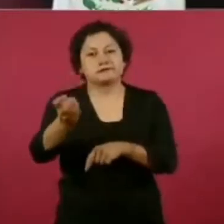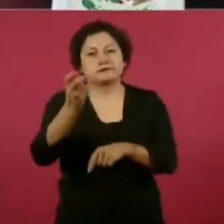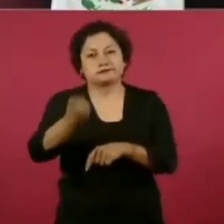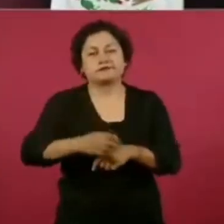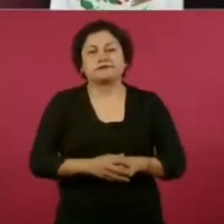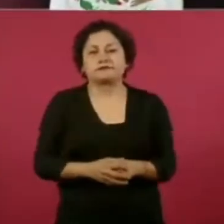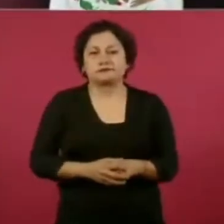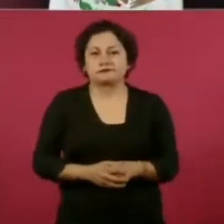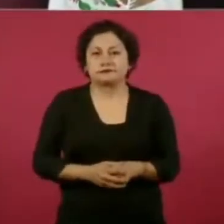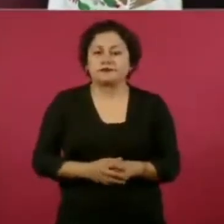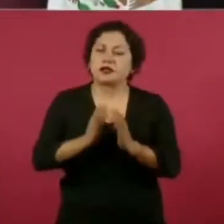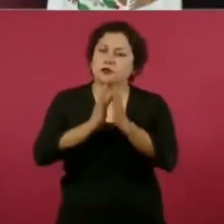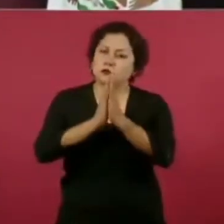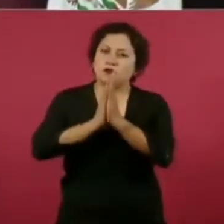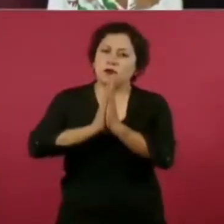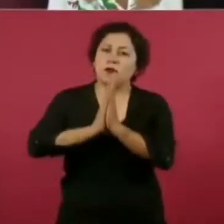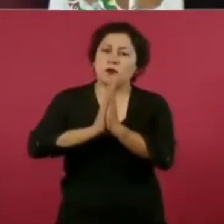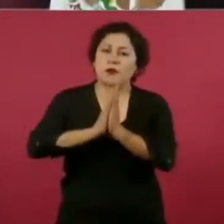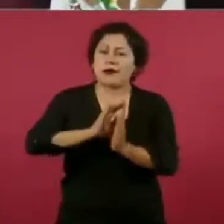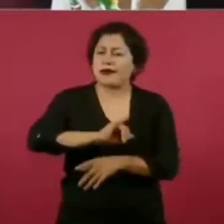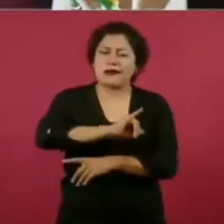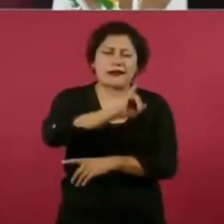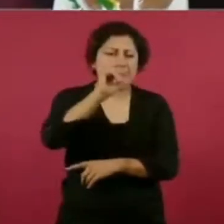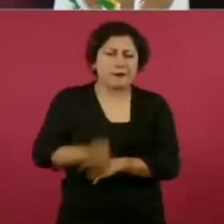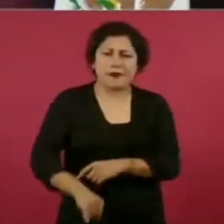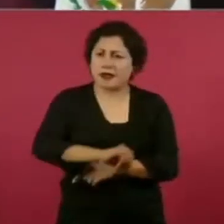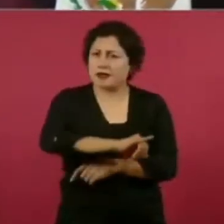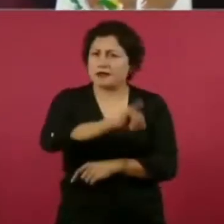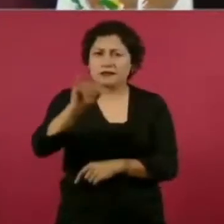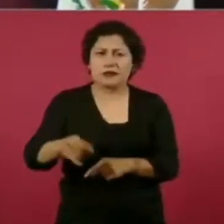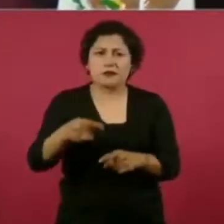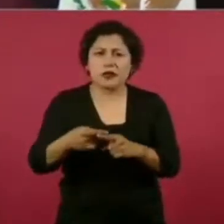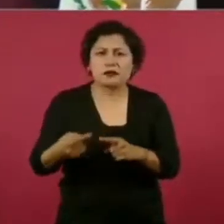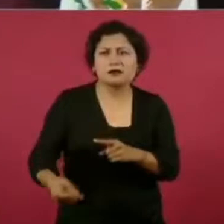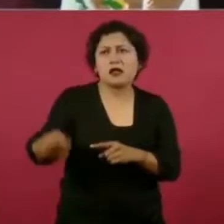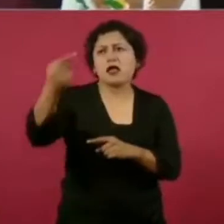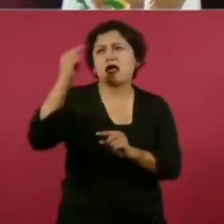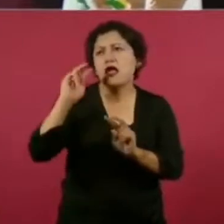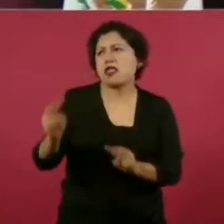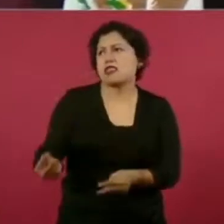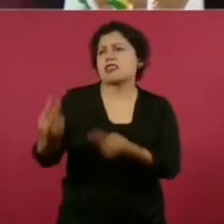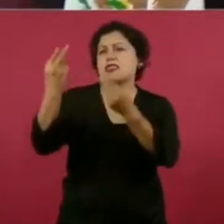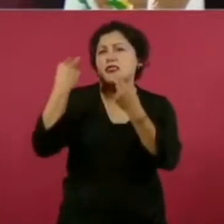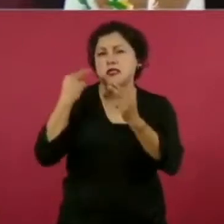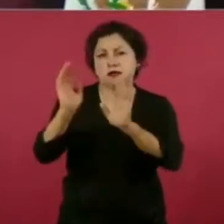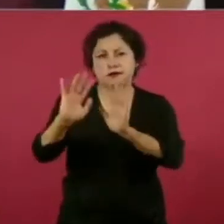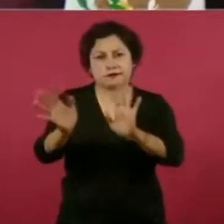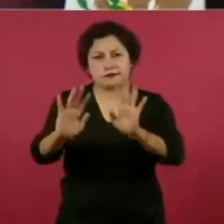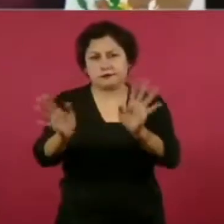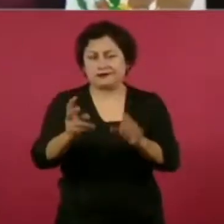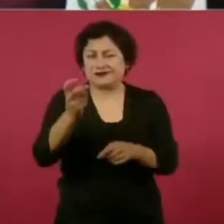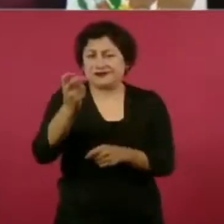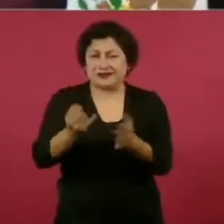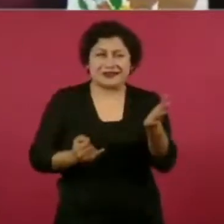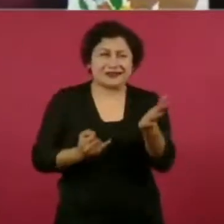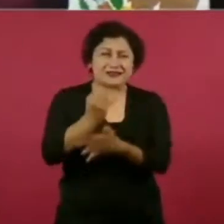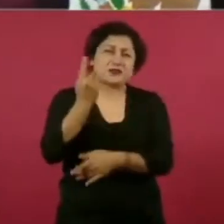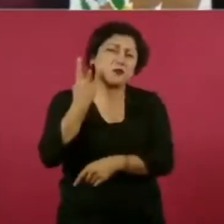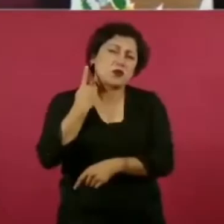tomar esas decisiones políticas.